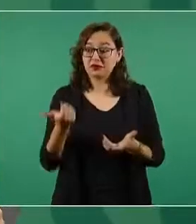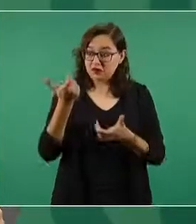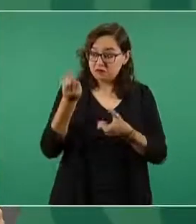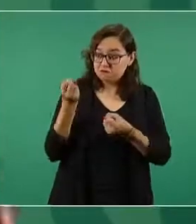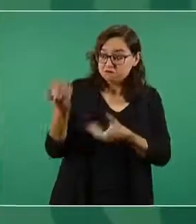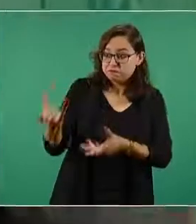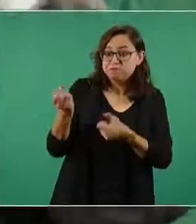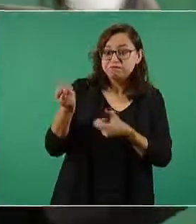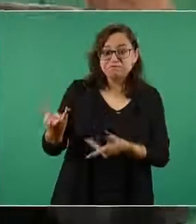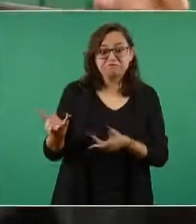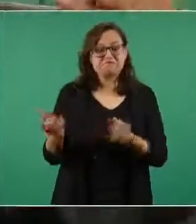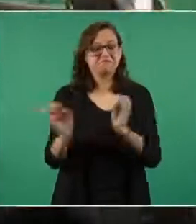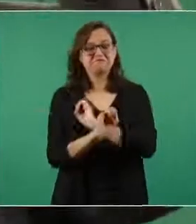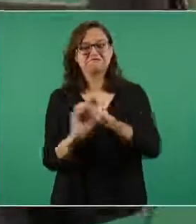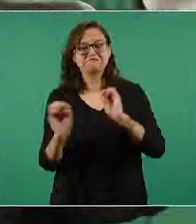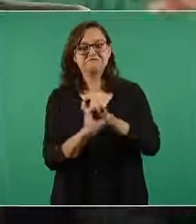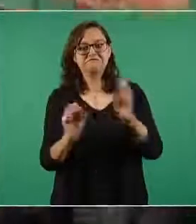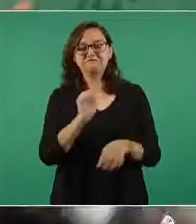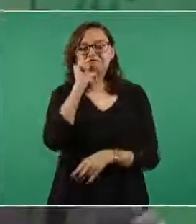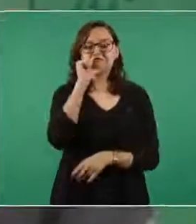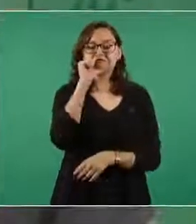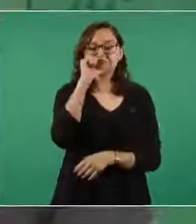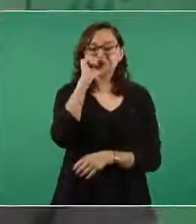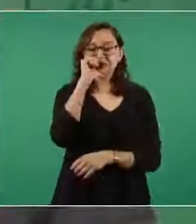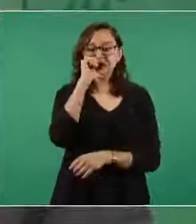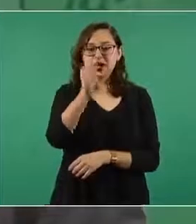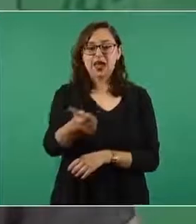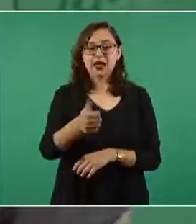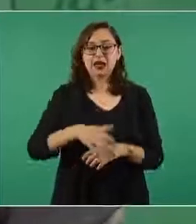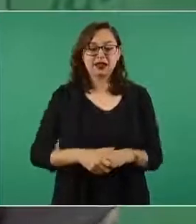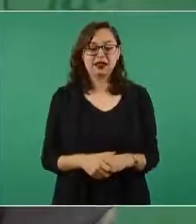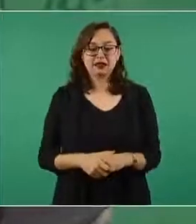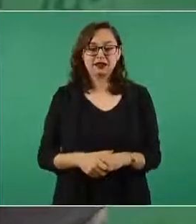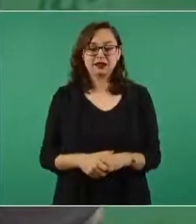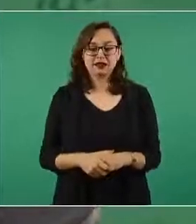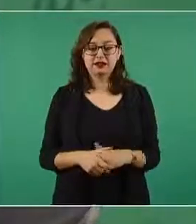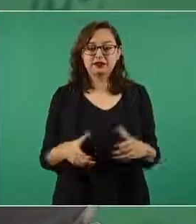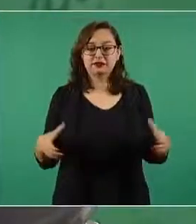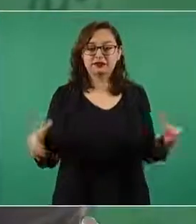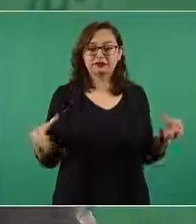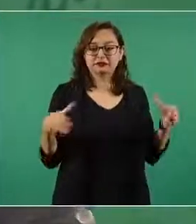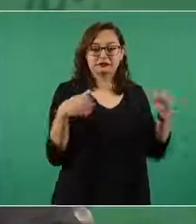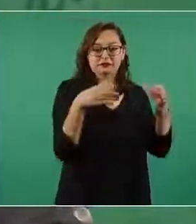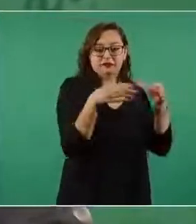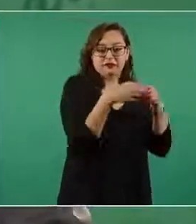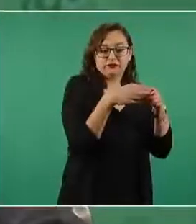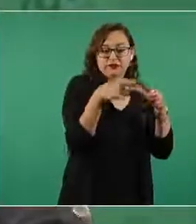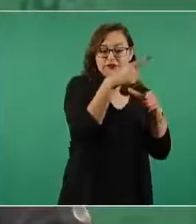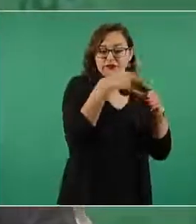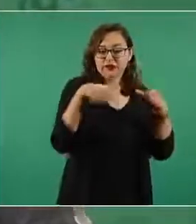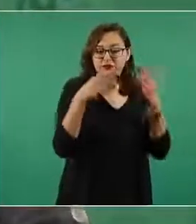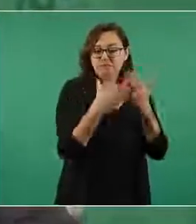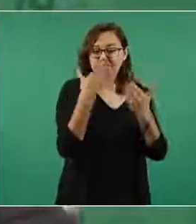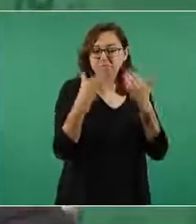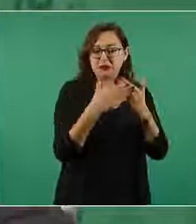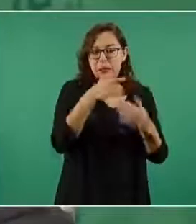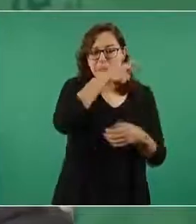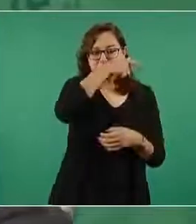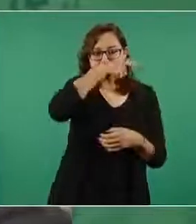no le transferían recursos del presupuesto, todo era en beneficio de una minoría rapaz.